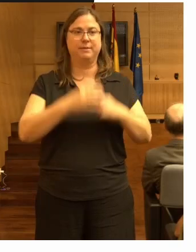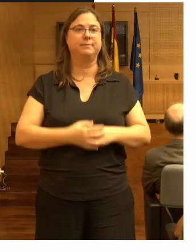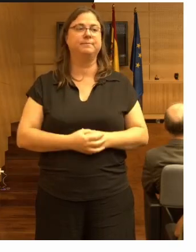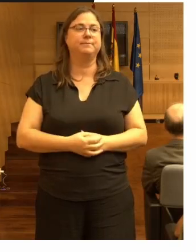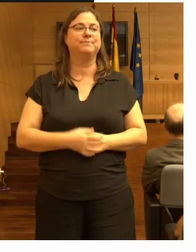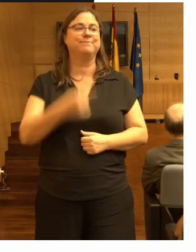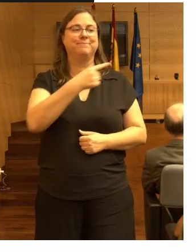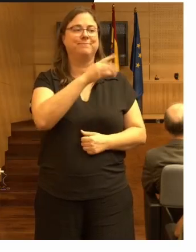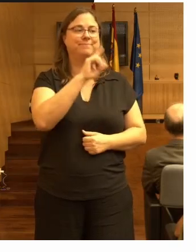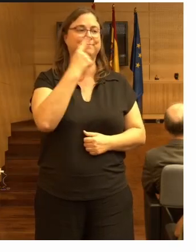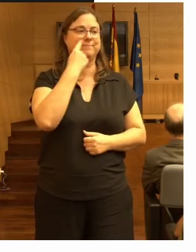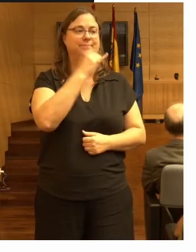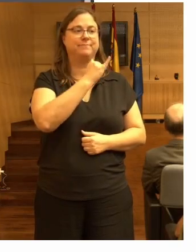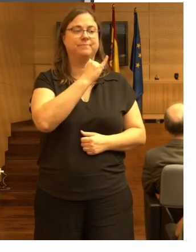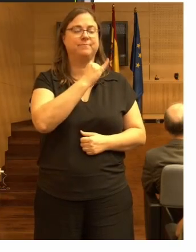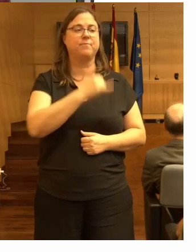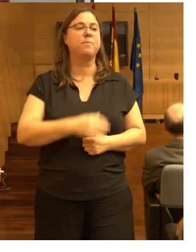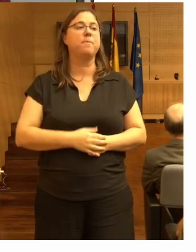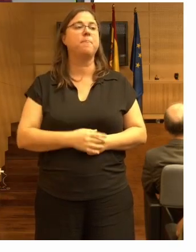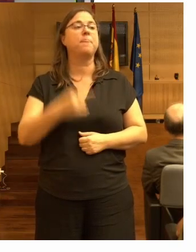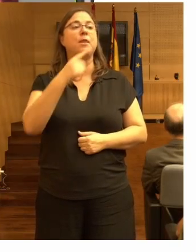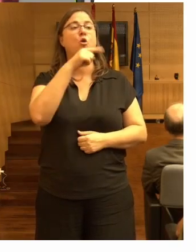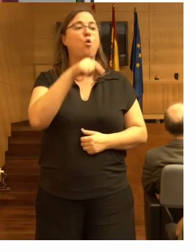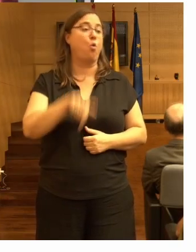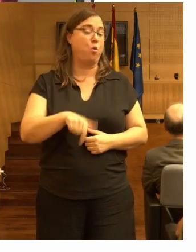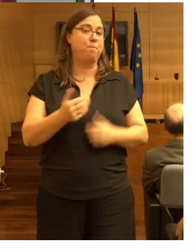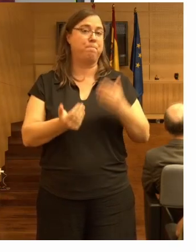aquí está mira esta mañana